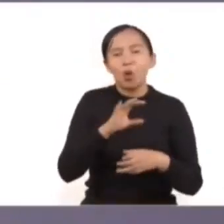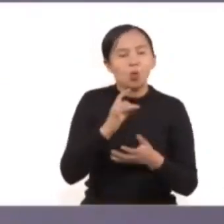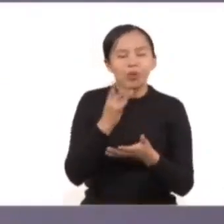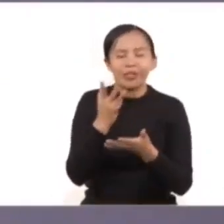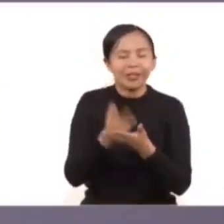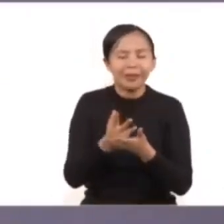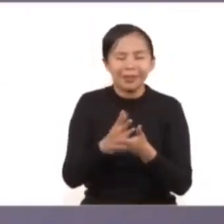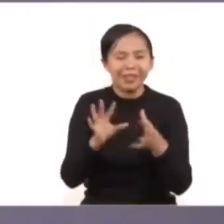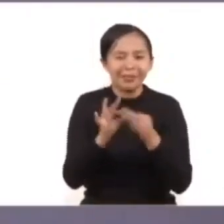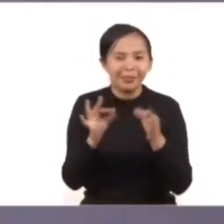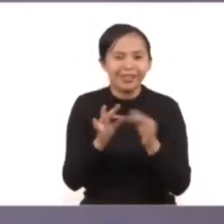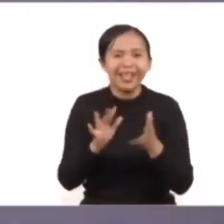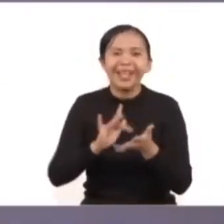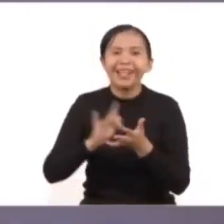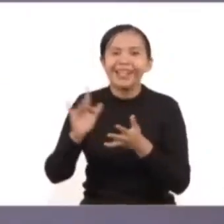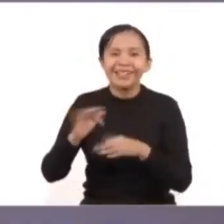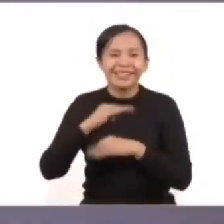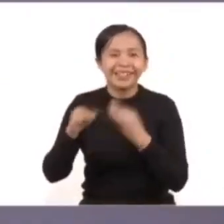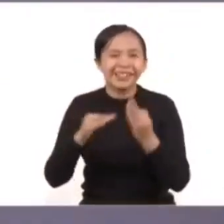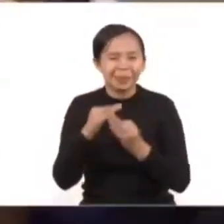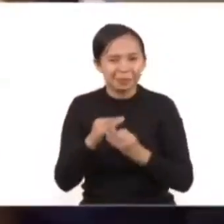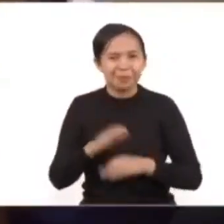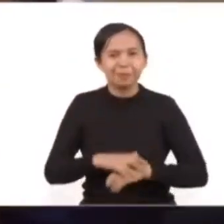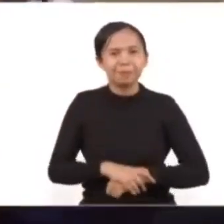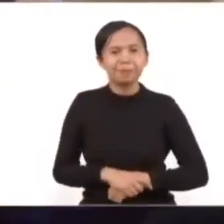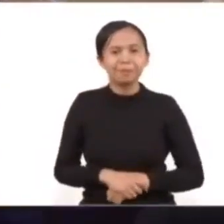quería decir eso y muchísimas gracias por la escucha.